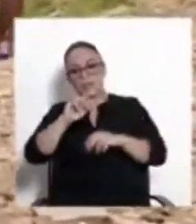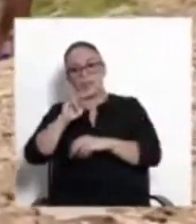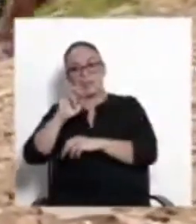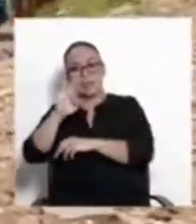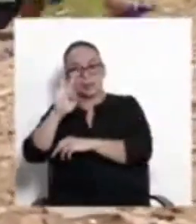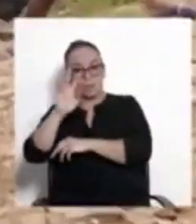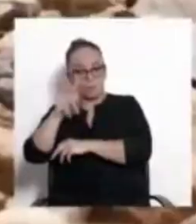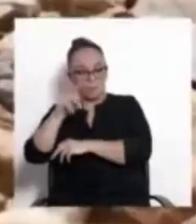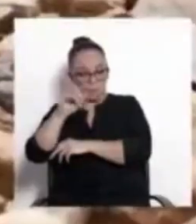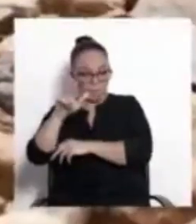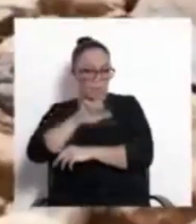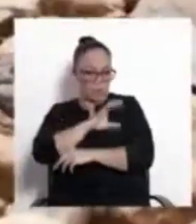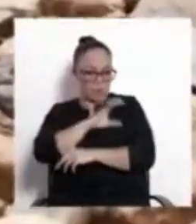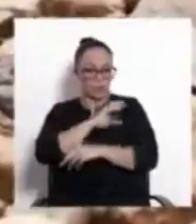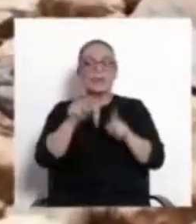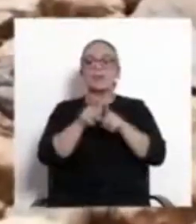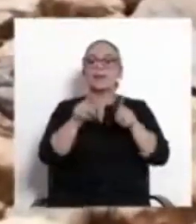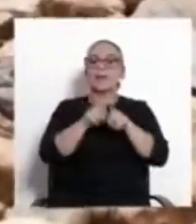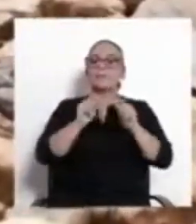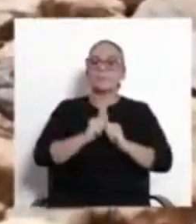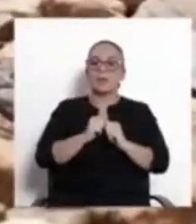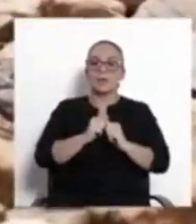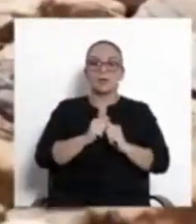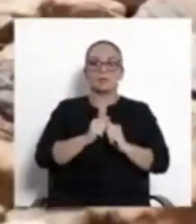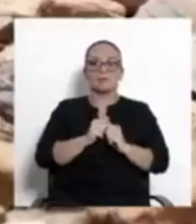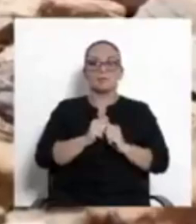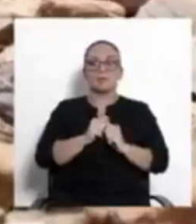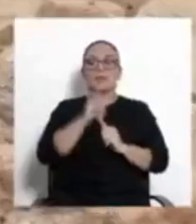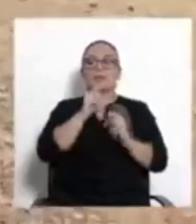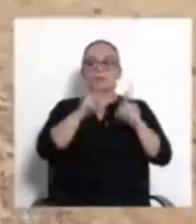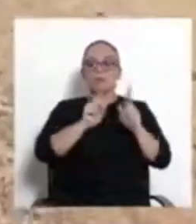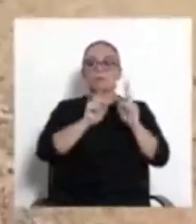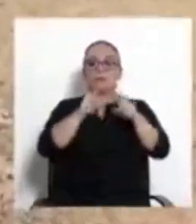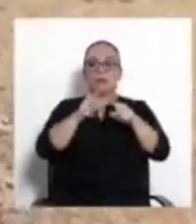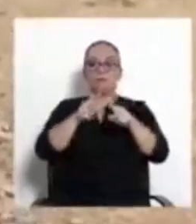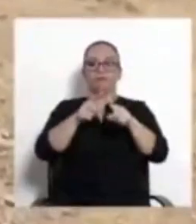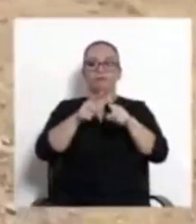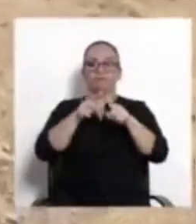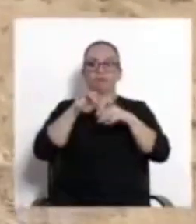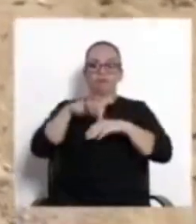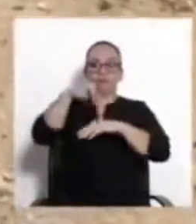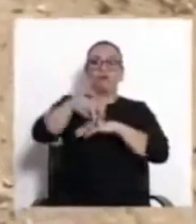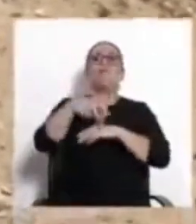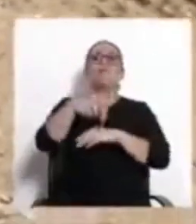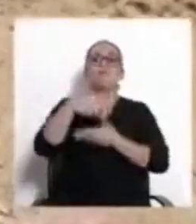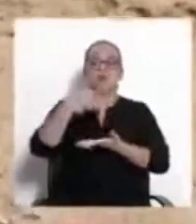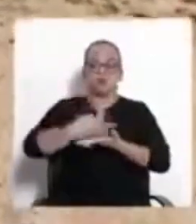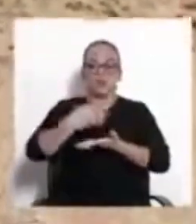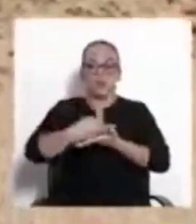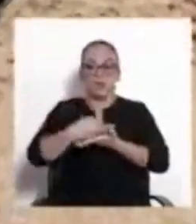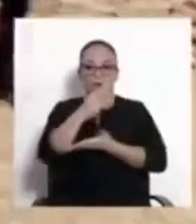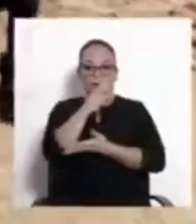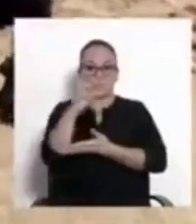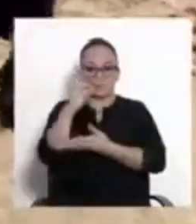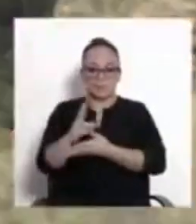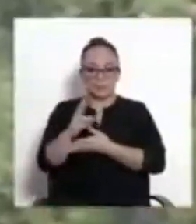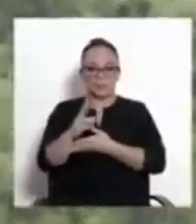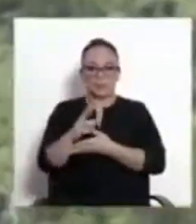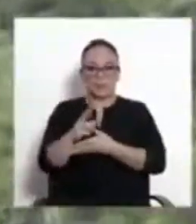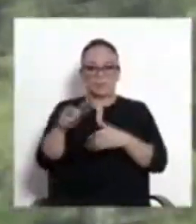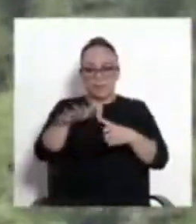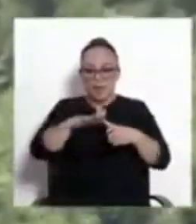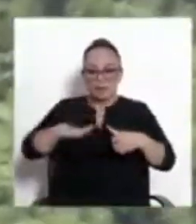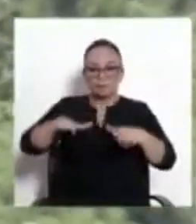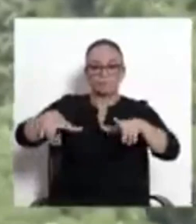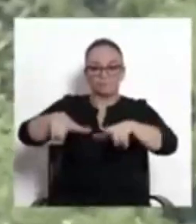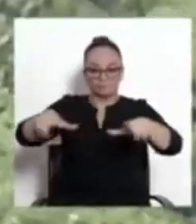seguridad, cruzan la frontera costarricense y se da un intercambio a nivel de autobuses en un punto cerrado y eso va a permitir